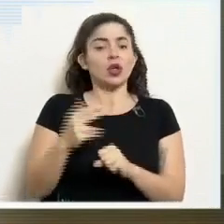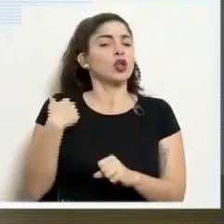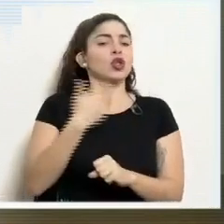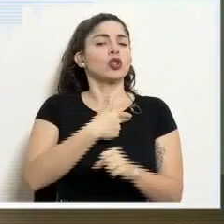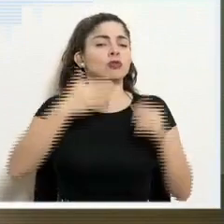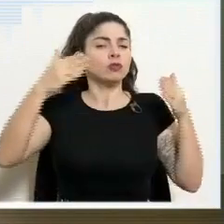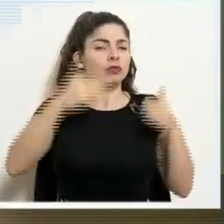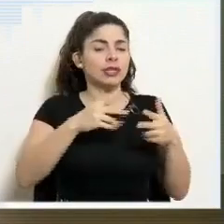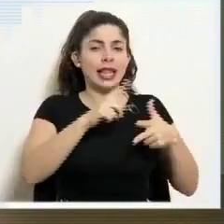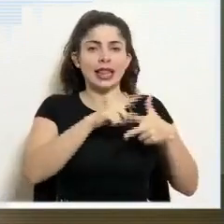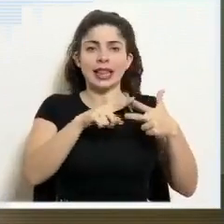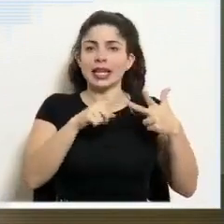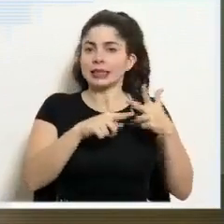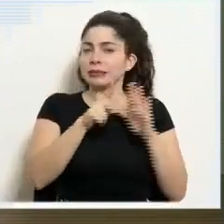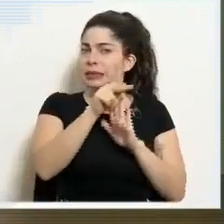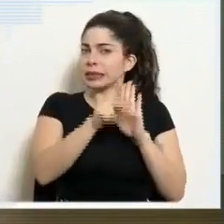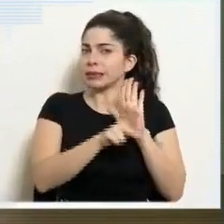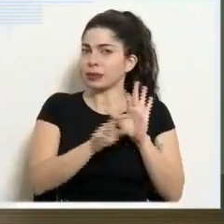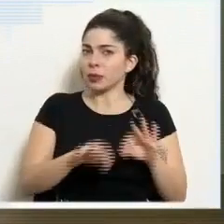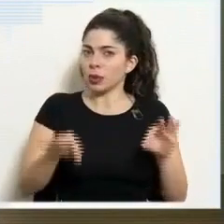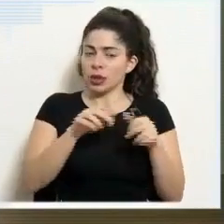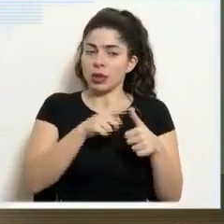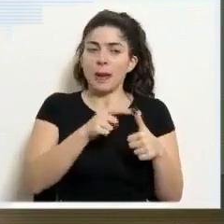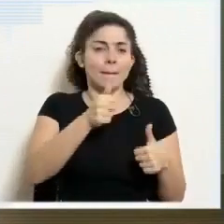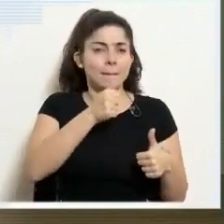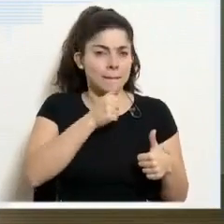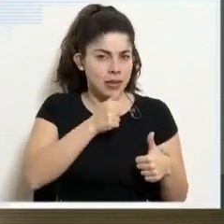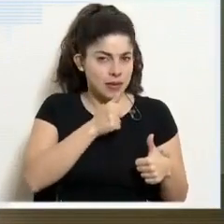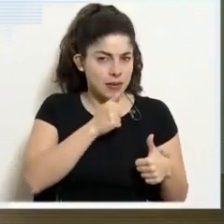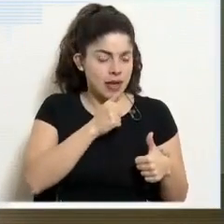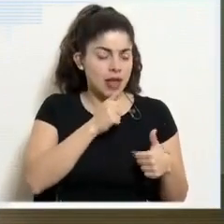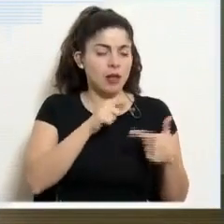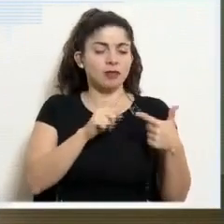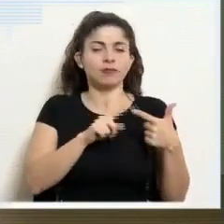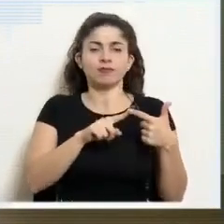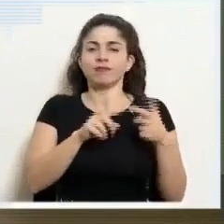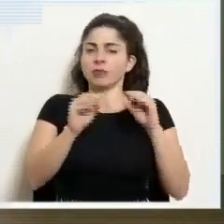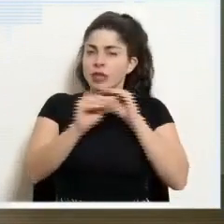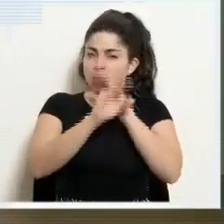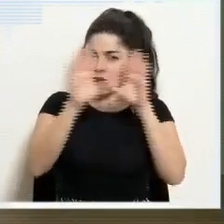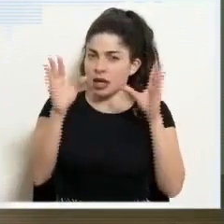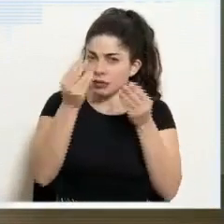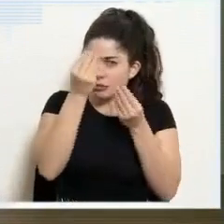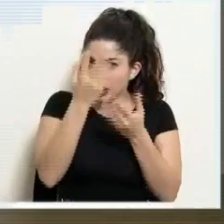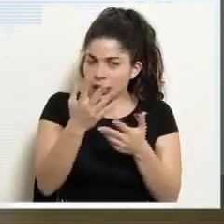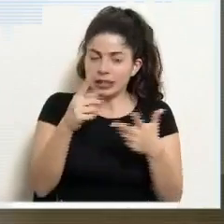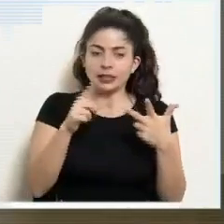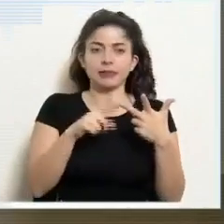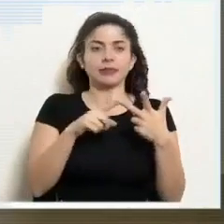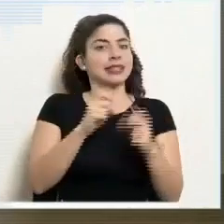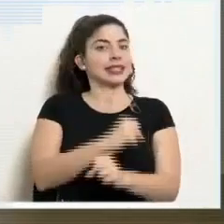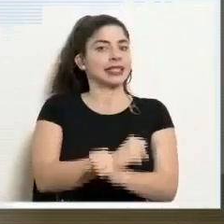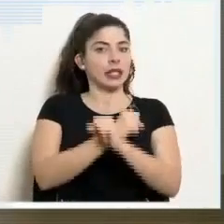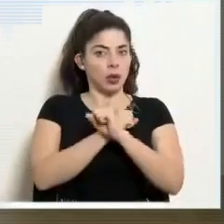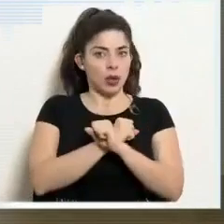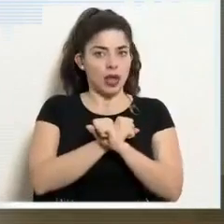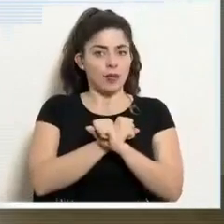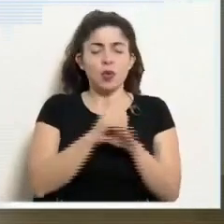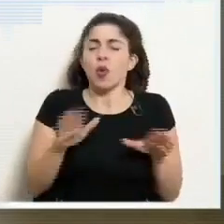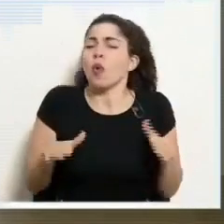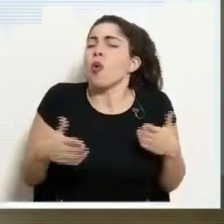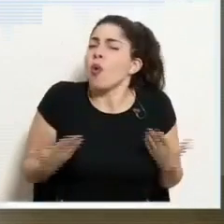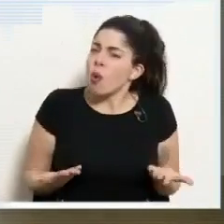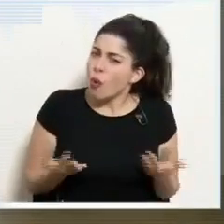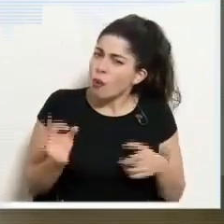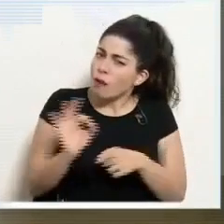basado en tres grandes principios, el de la privacidad, el de la transparencia y el de la seguridad. ¿Cómo es que